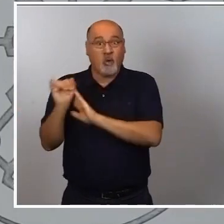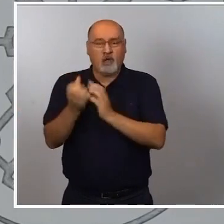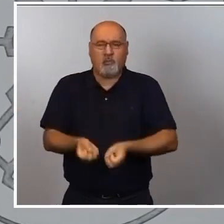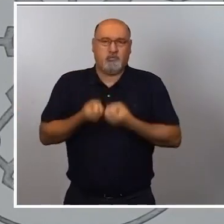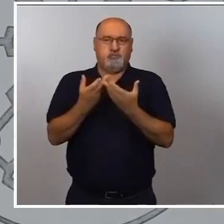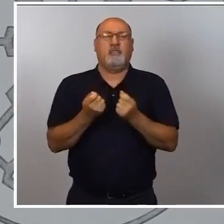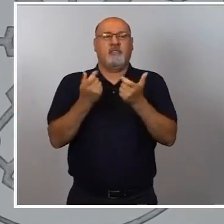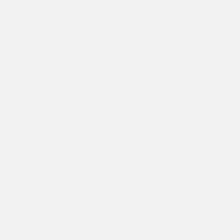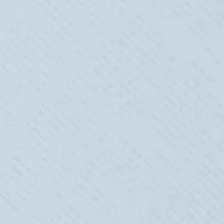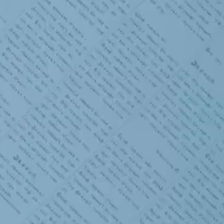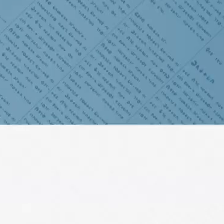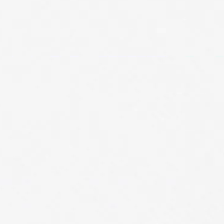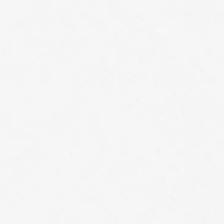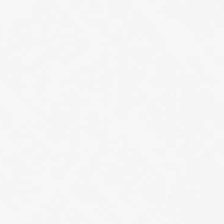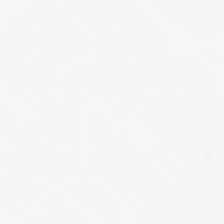a ustedes.